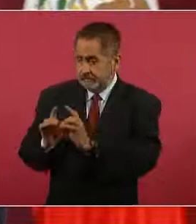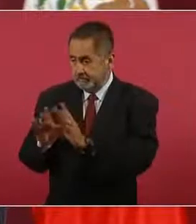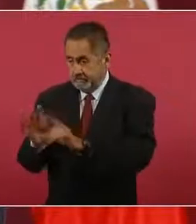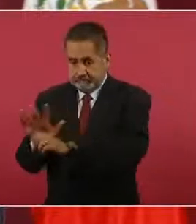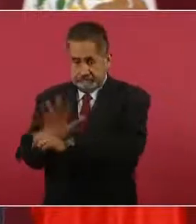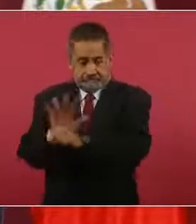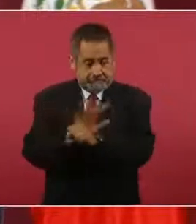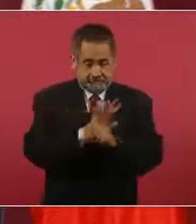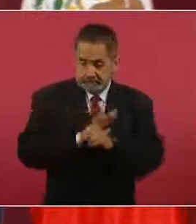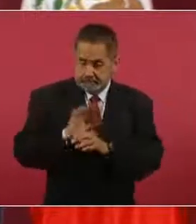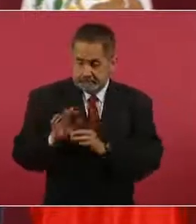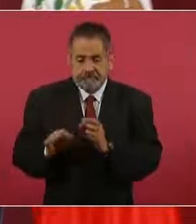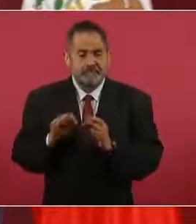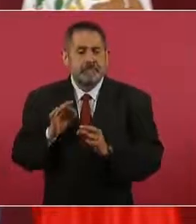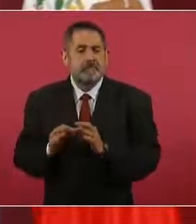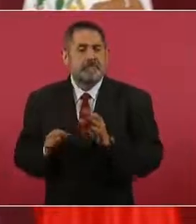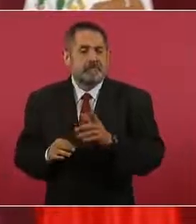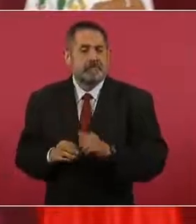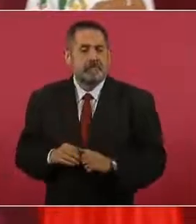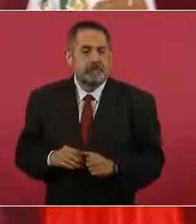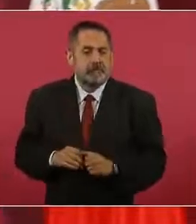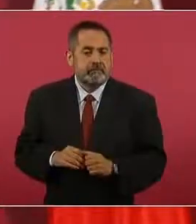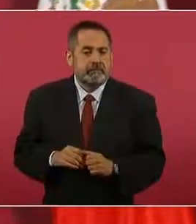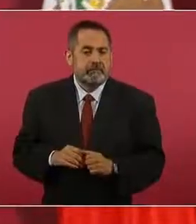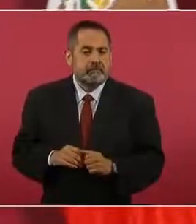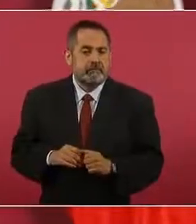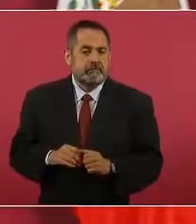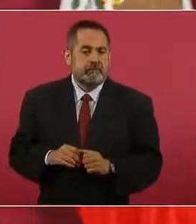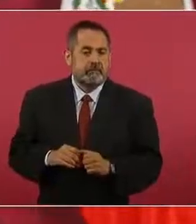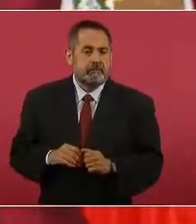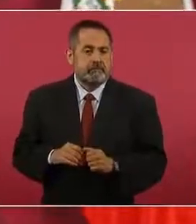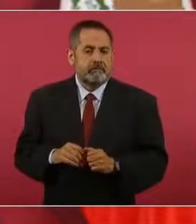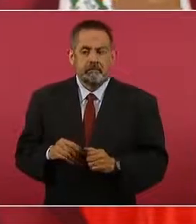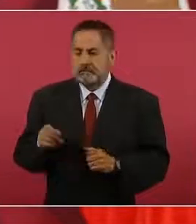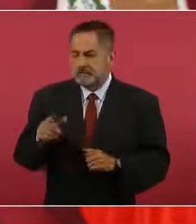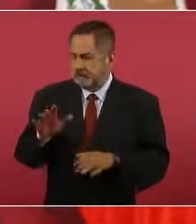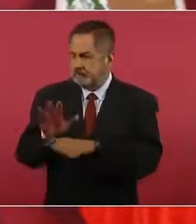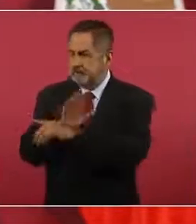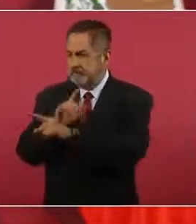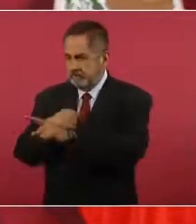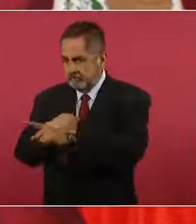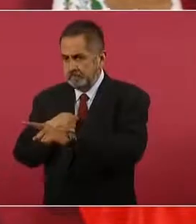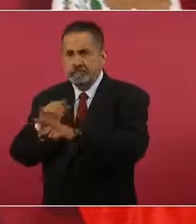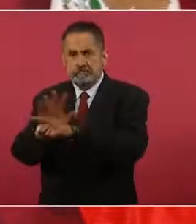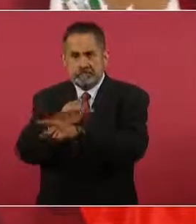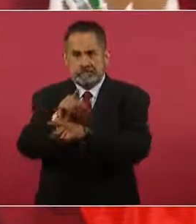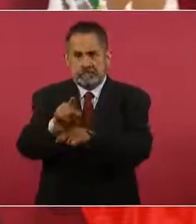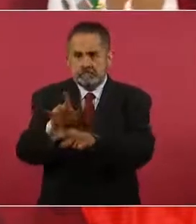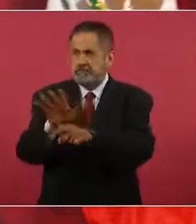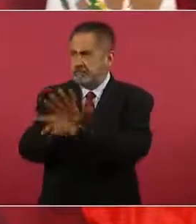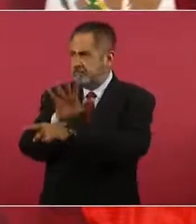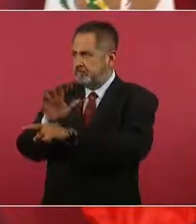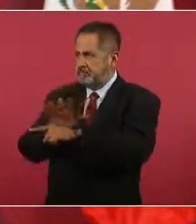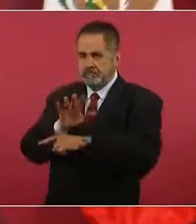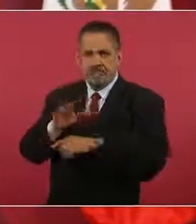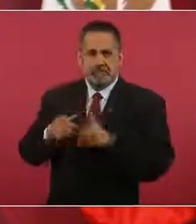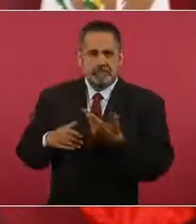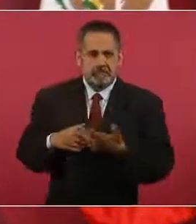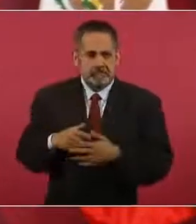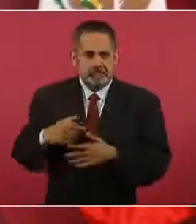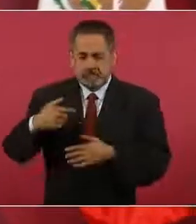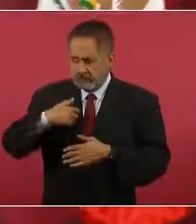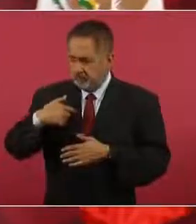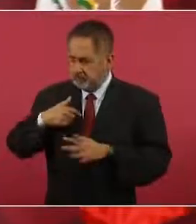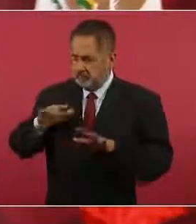cambio yo, yo y mi